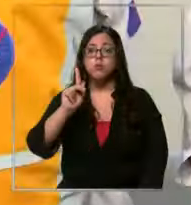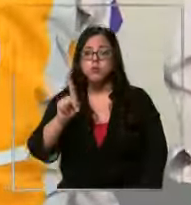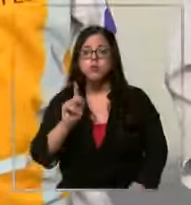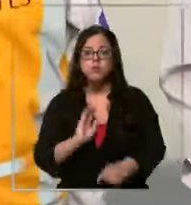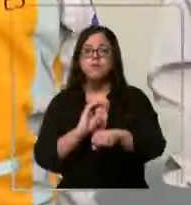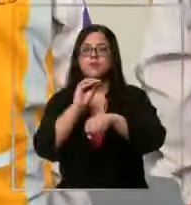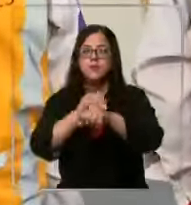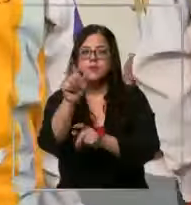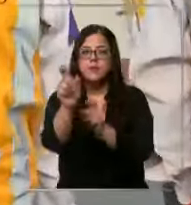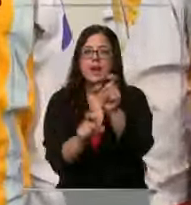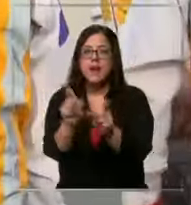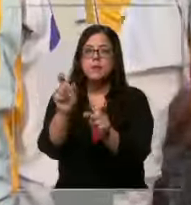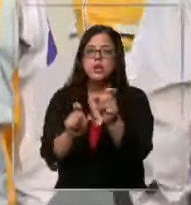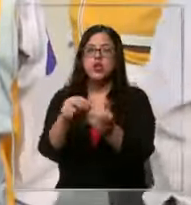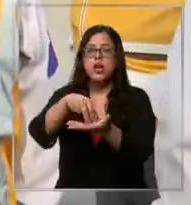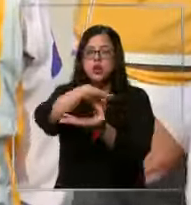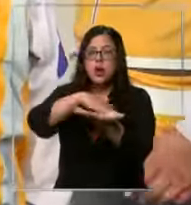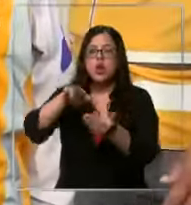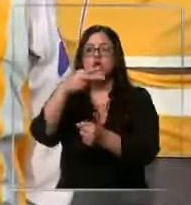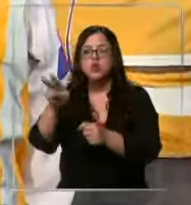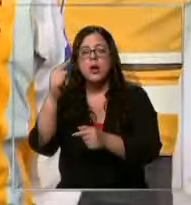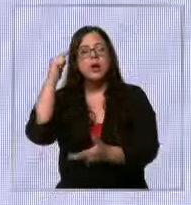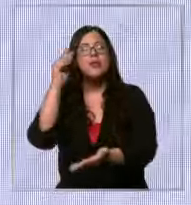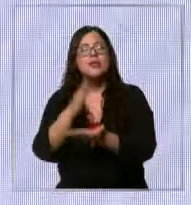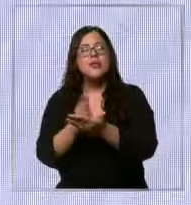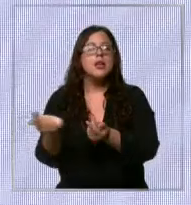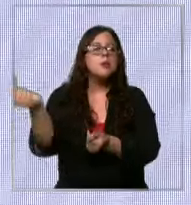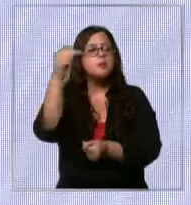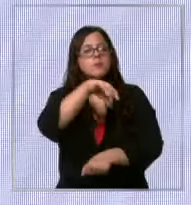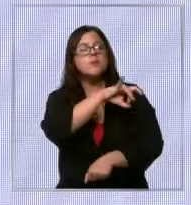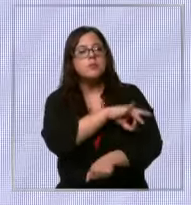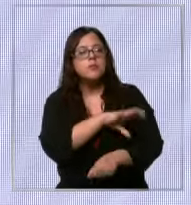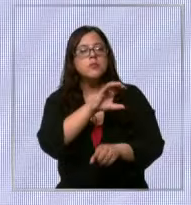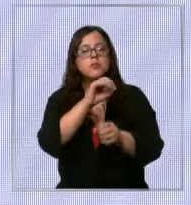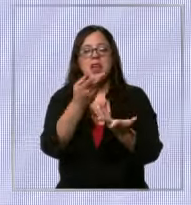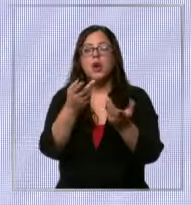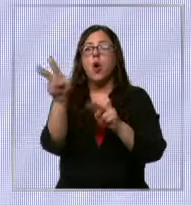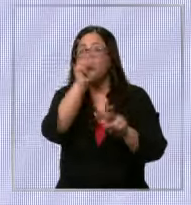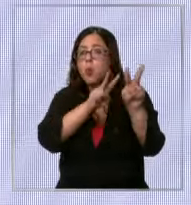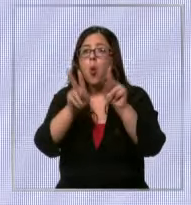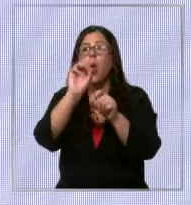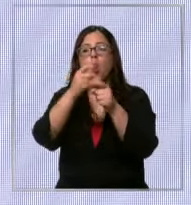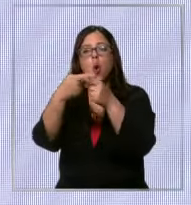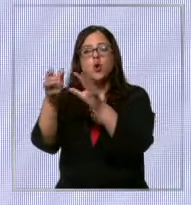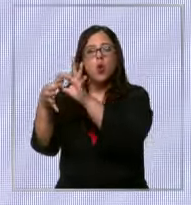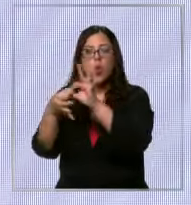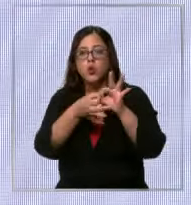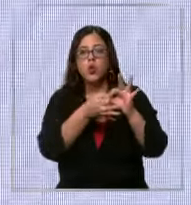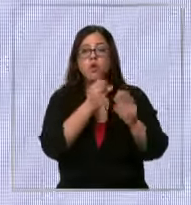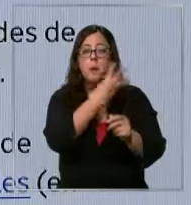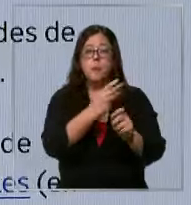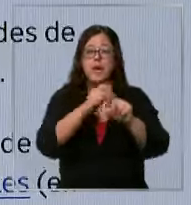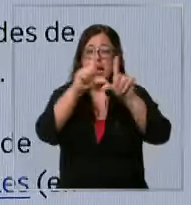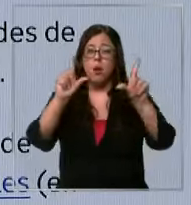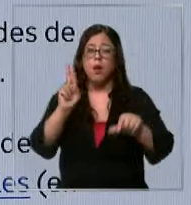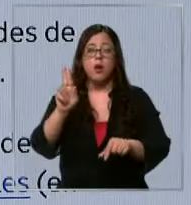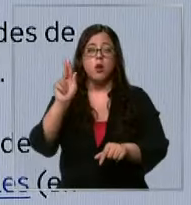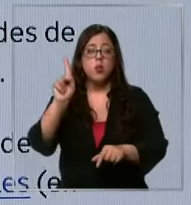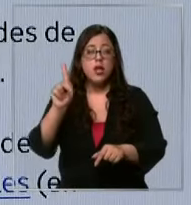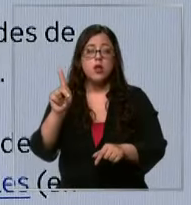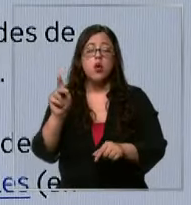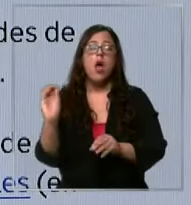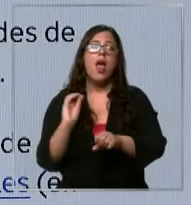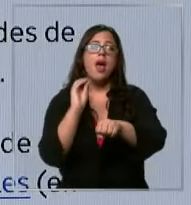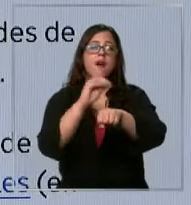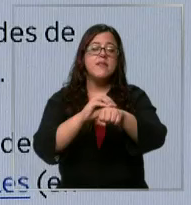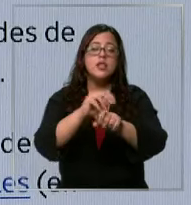dirigida a sus ciudadanos que decidan viajar a Chile como turistas o por otros motivos. En su página oficial, el Reino Unido advierte que en nuestro